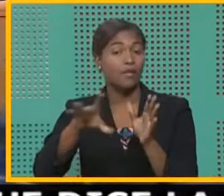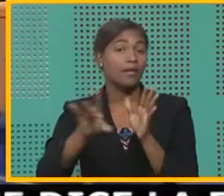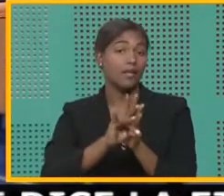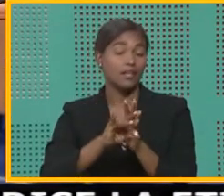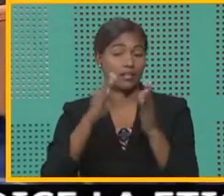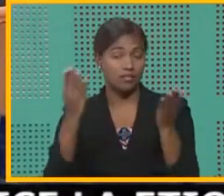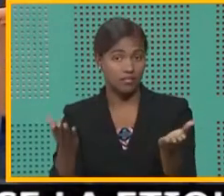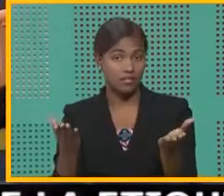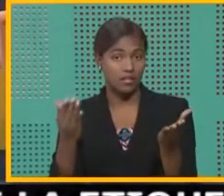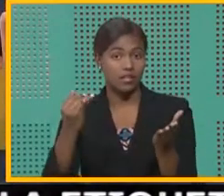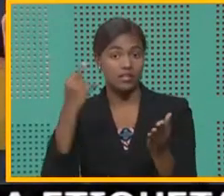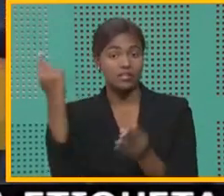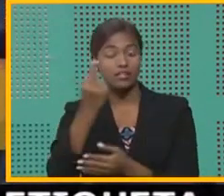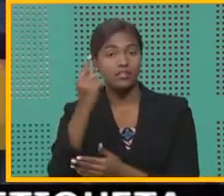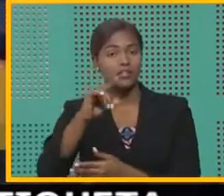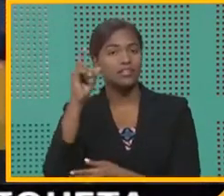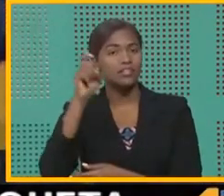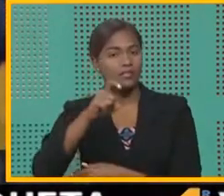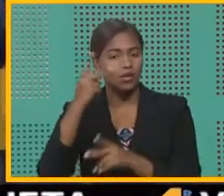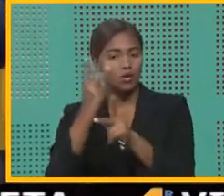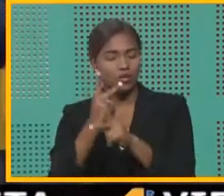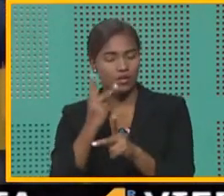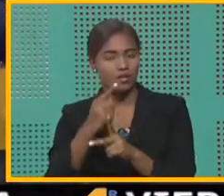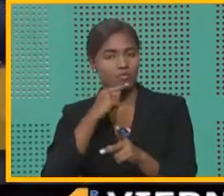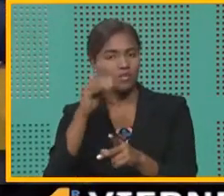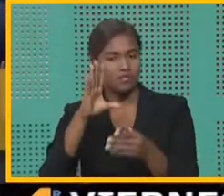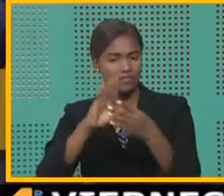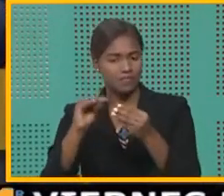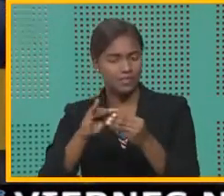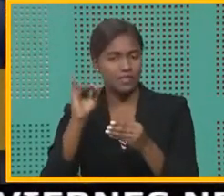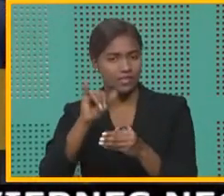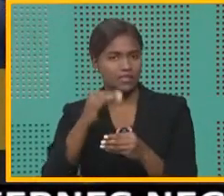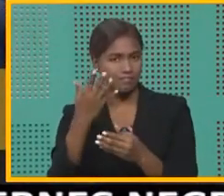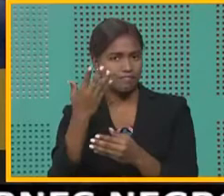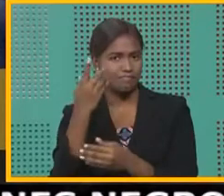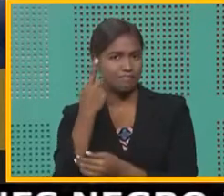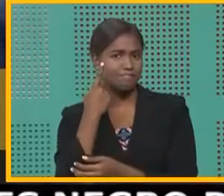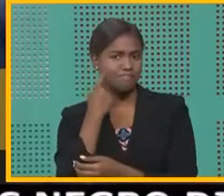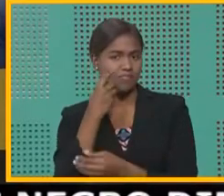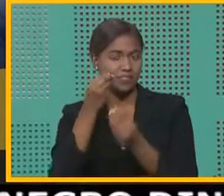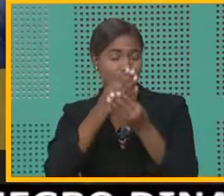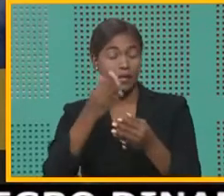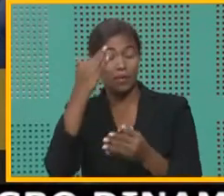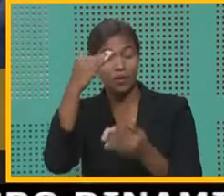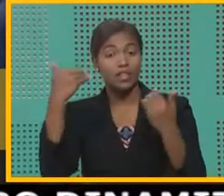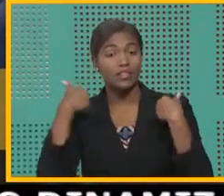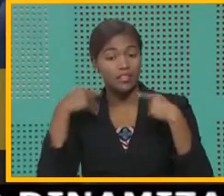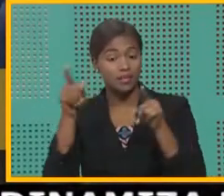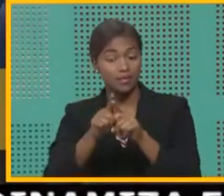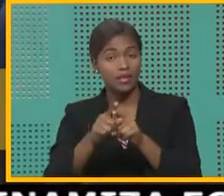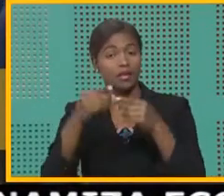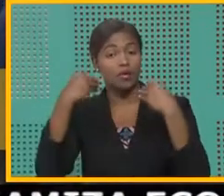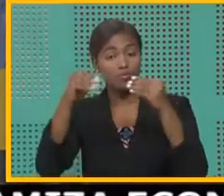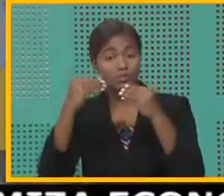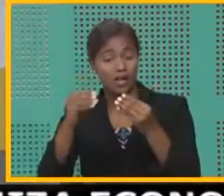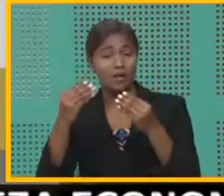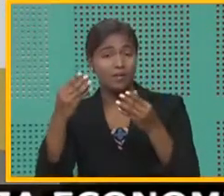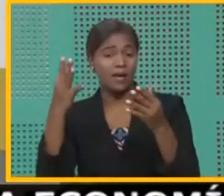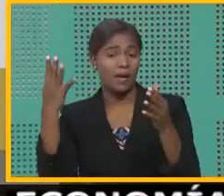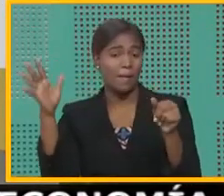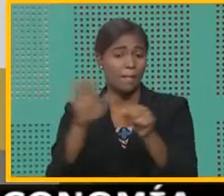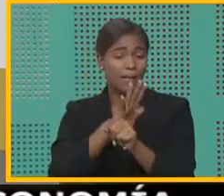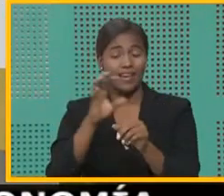siempre hay que cuidarse, como yo decía hace solo unos minutos, porque también hay mucha oferta incompleta,